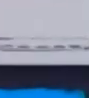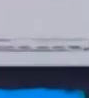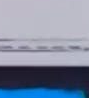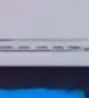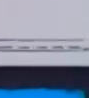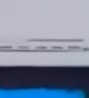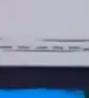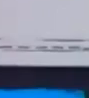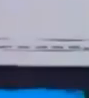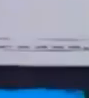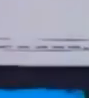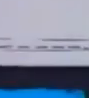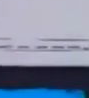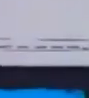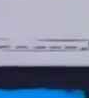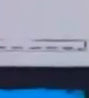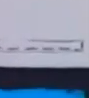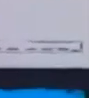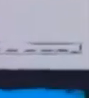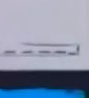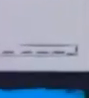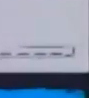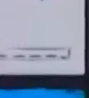y nuestro ejemplo será